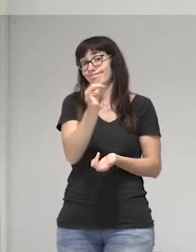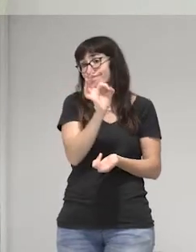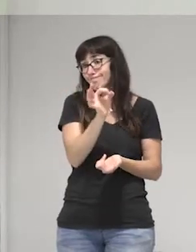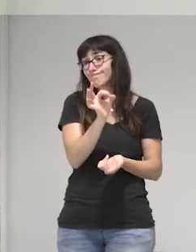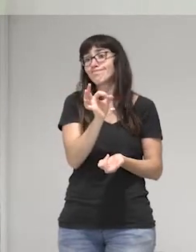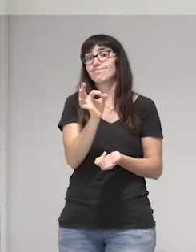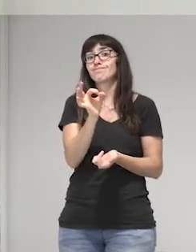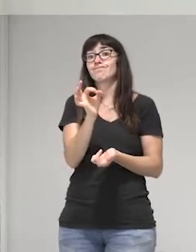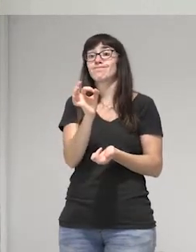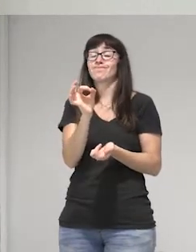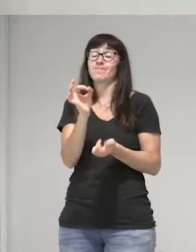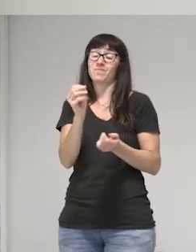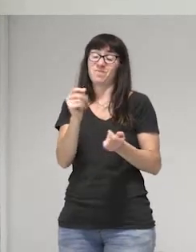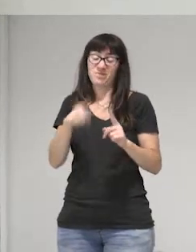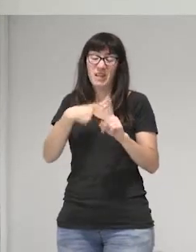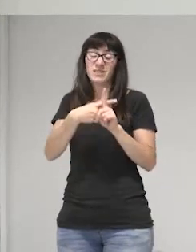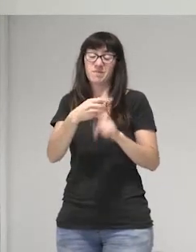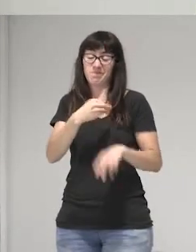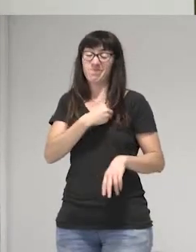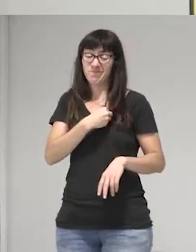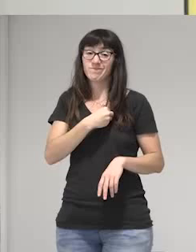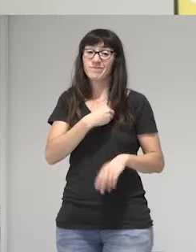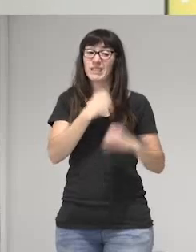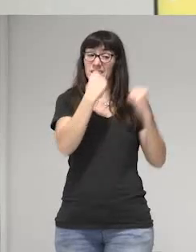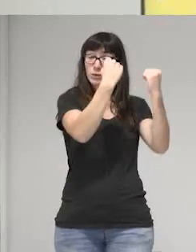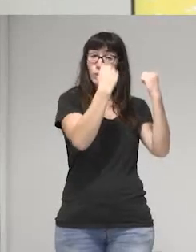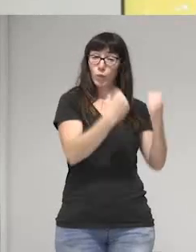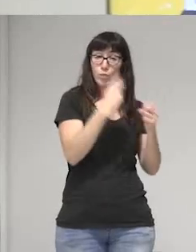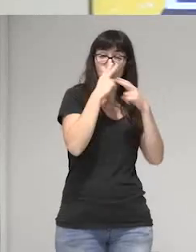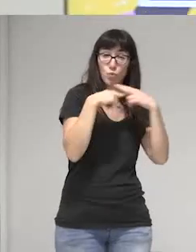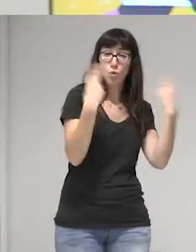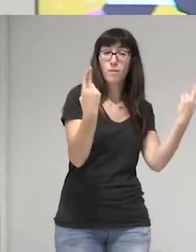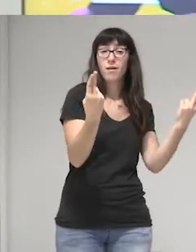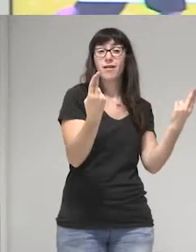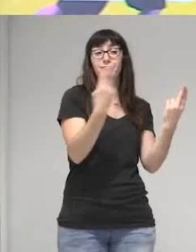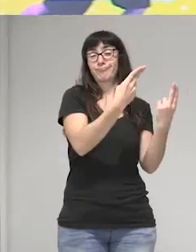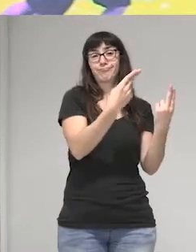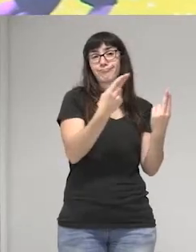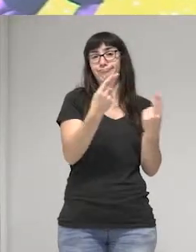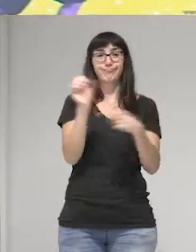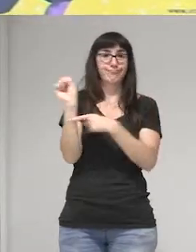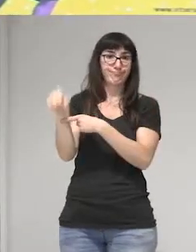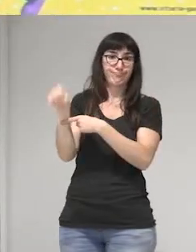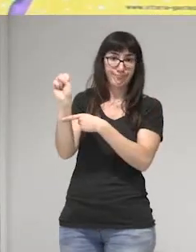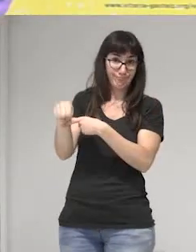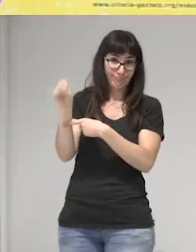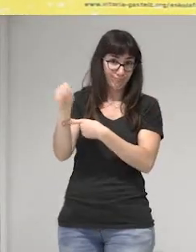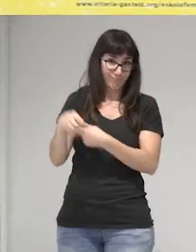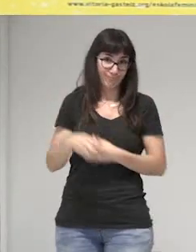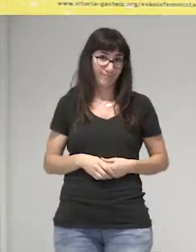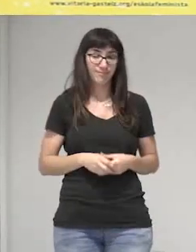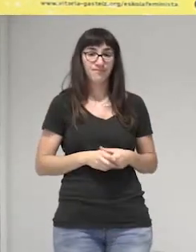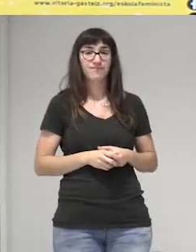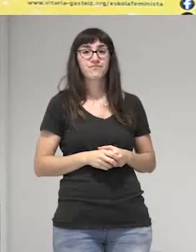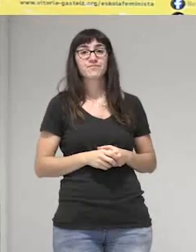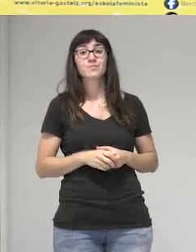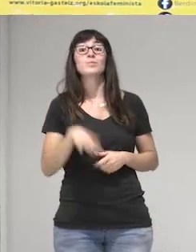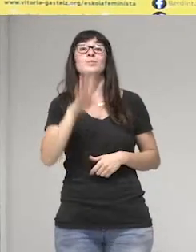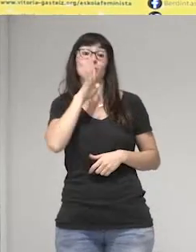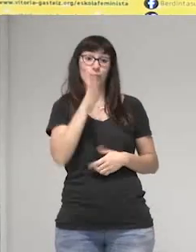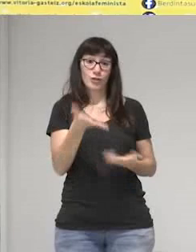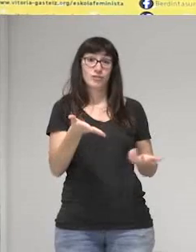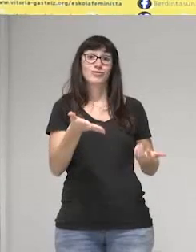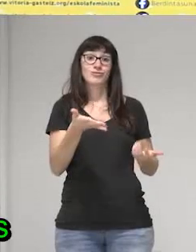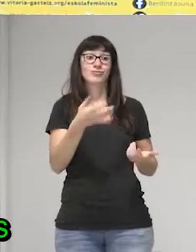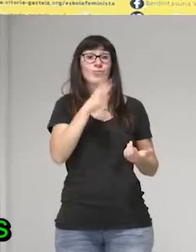las instituciones públicas, las autoridades no escuchan a la gente. Y por eso, como